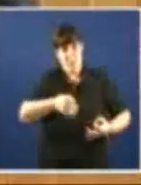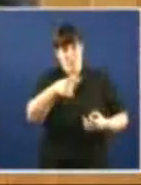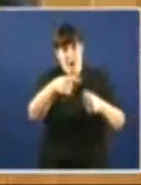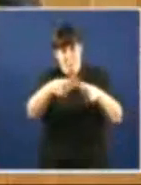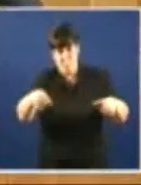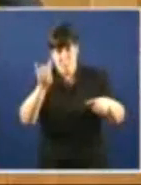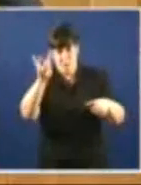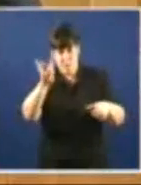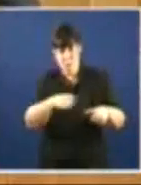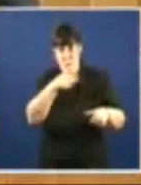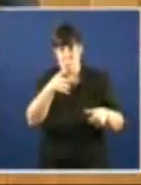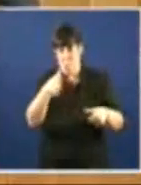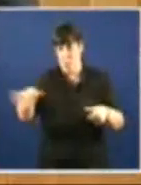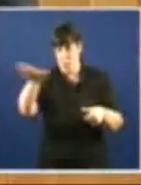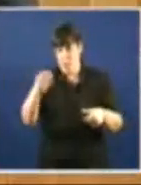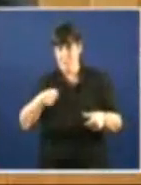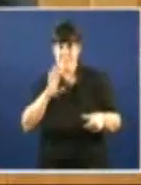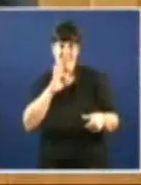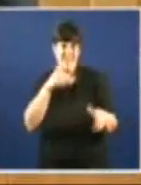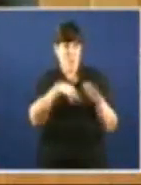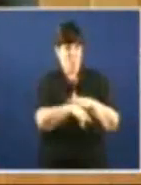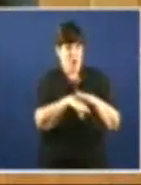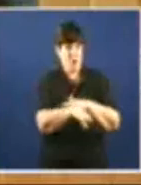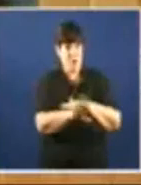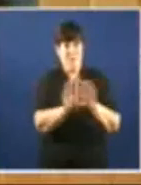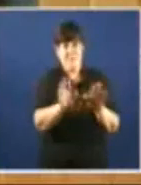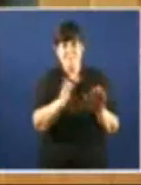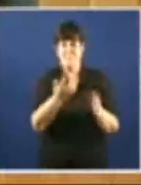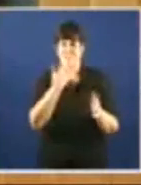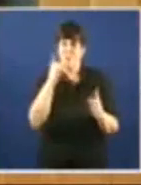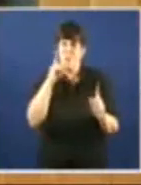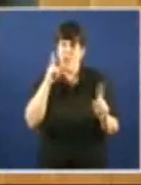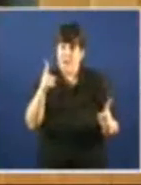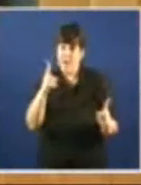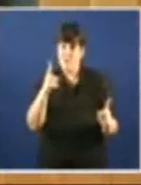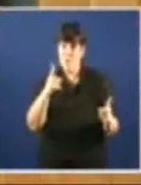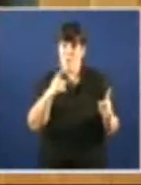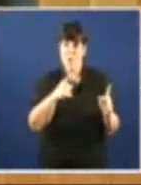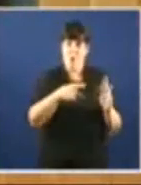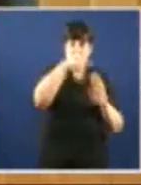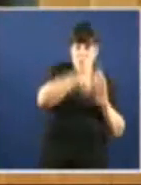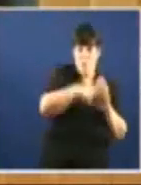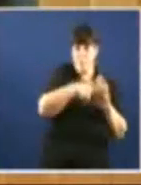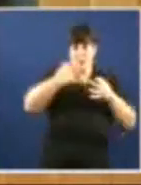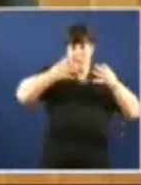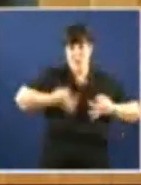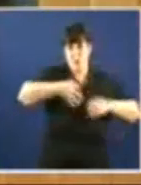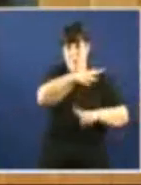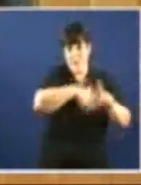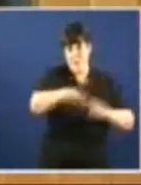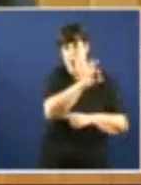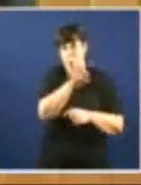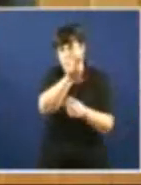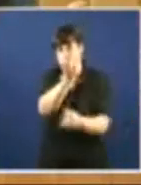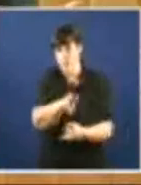multinacionais Non sería negocio Se se respetasen as mínimas normas De seguridade ambiental Ou se tivesen que pagar impostos Polos recursos